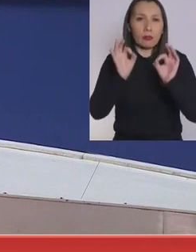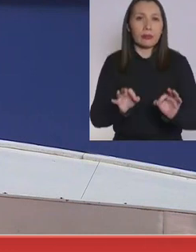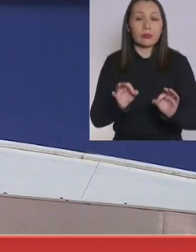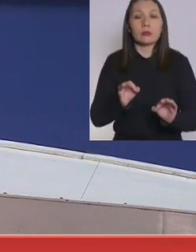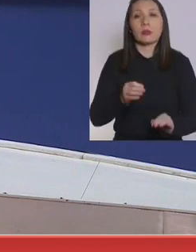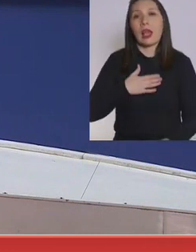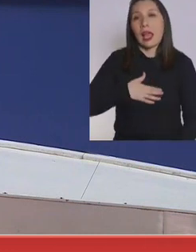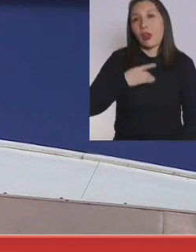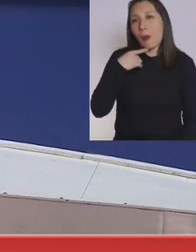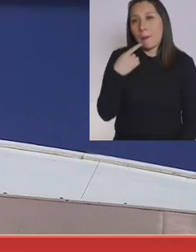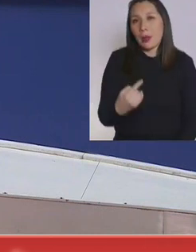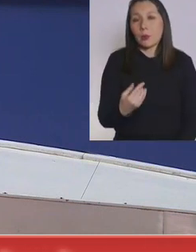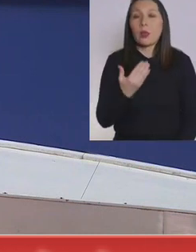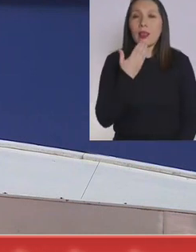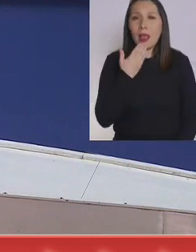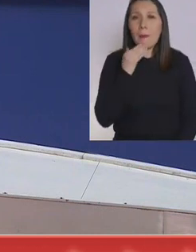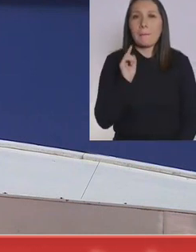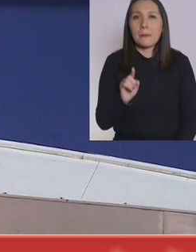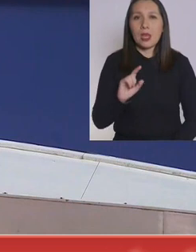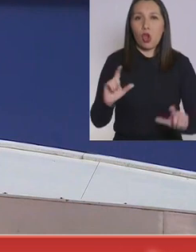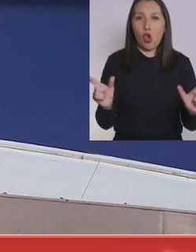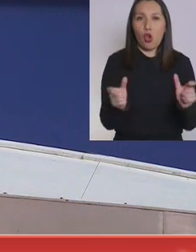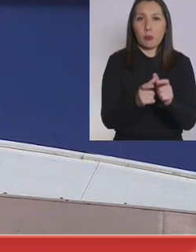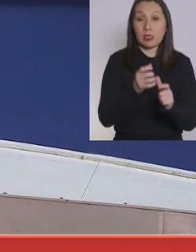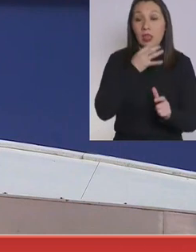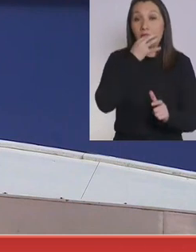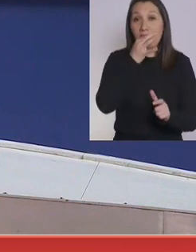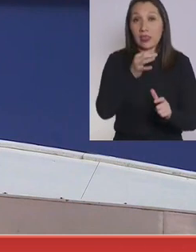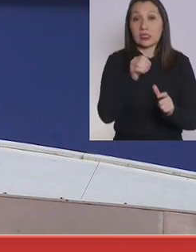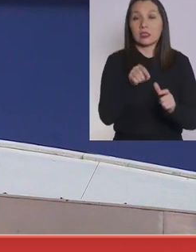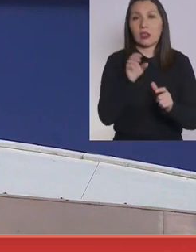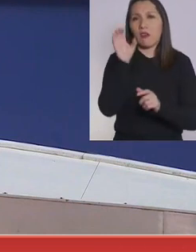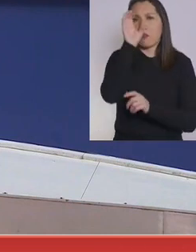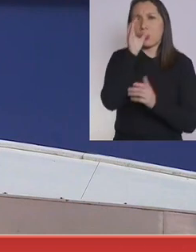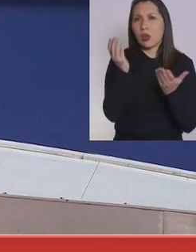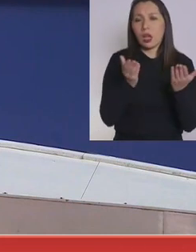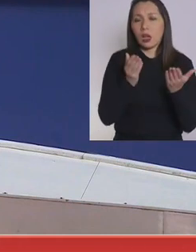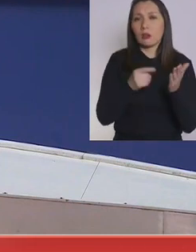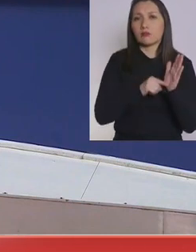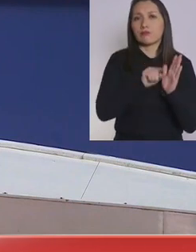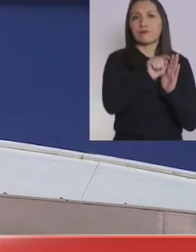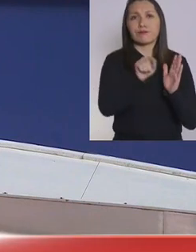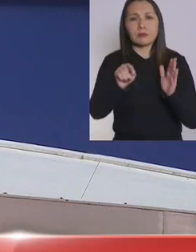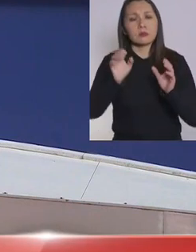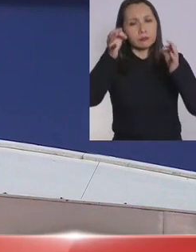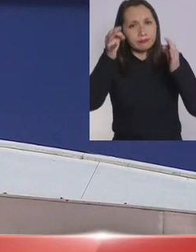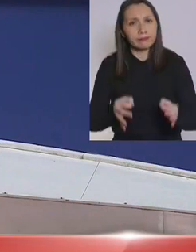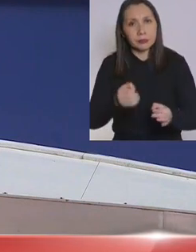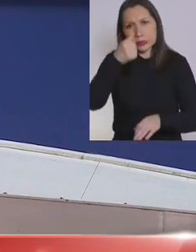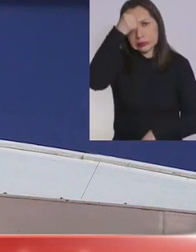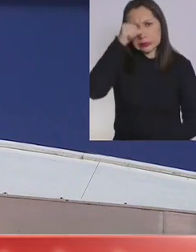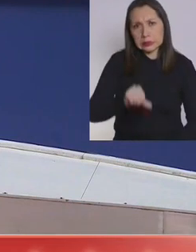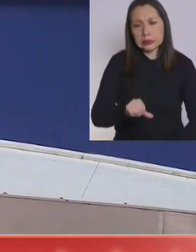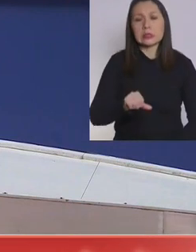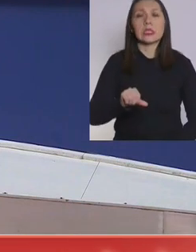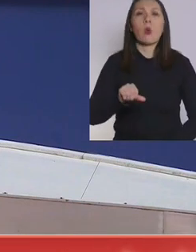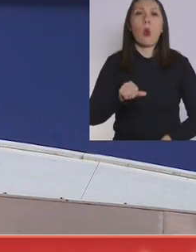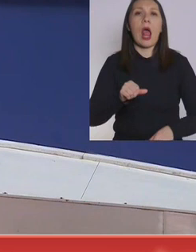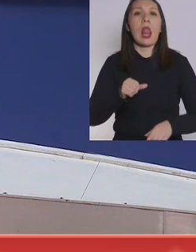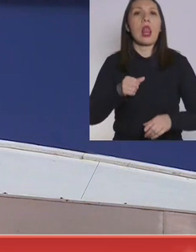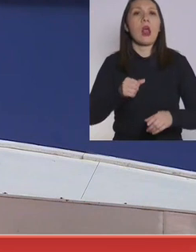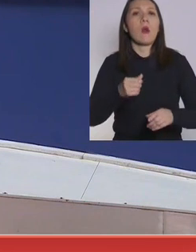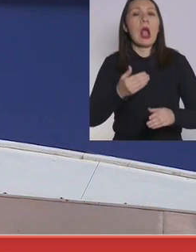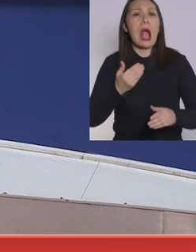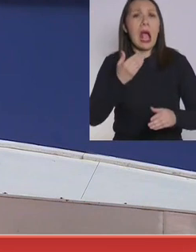Quería preguntarle también, desde la Comisión, dicen que con esto buscan hacer responsable penalmente de cuasi delito de homicidio,